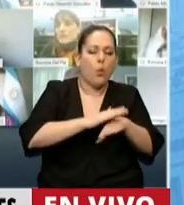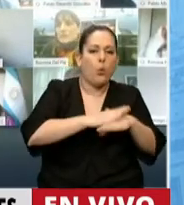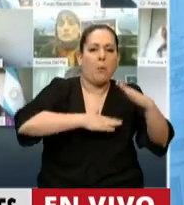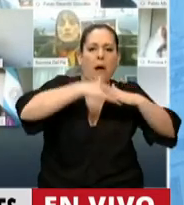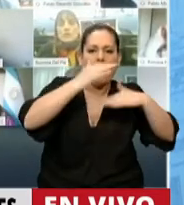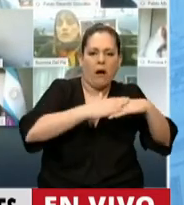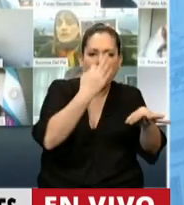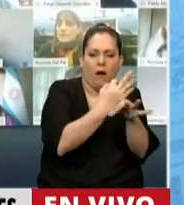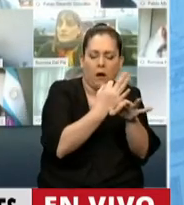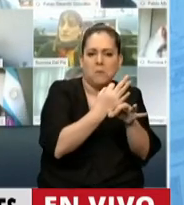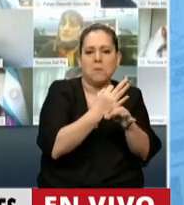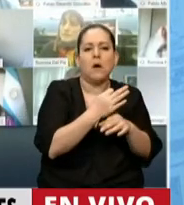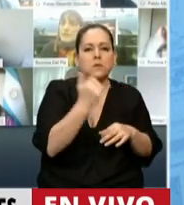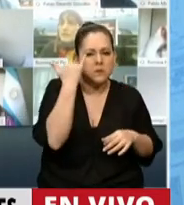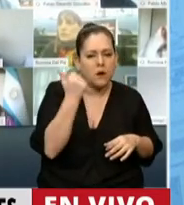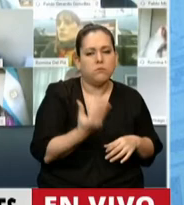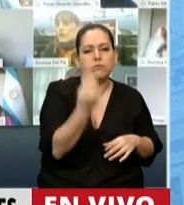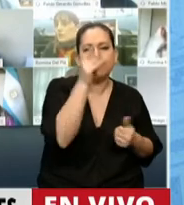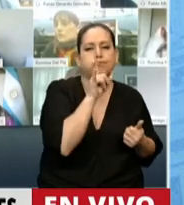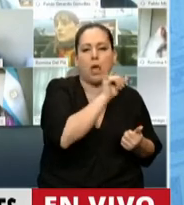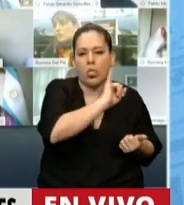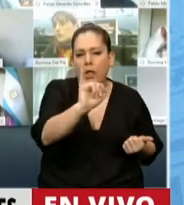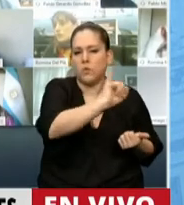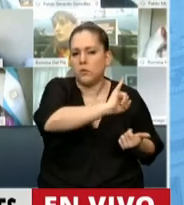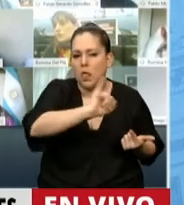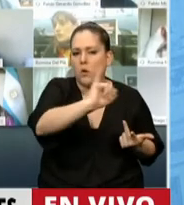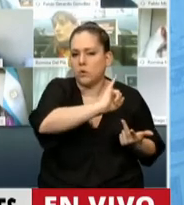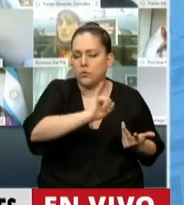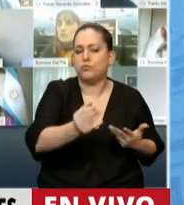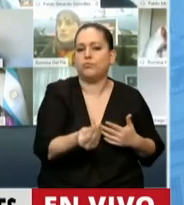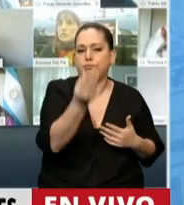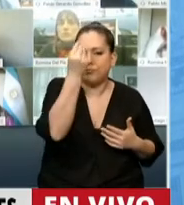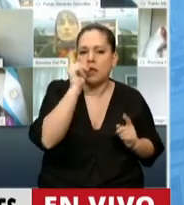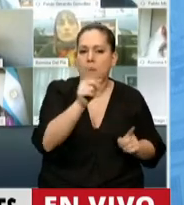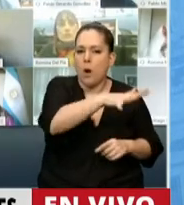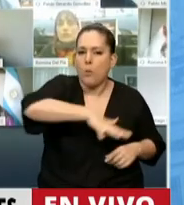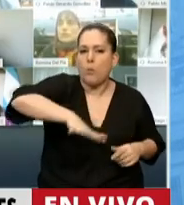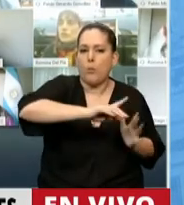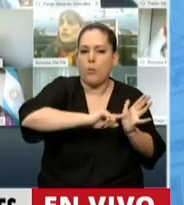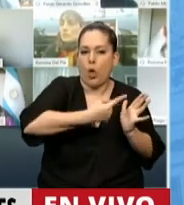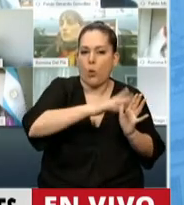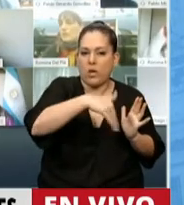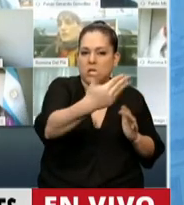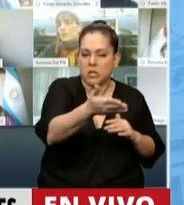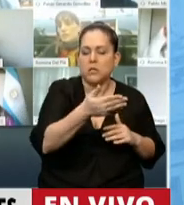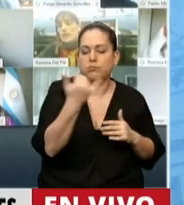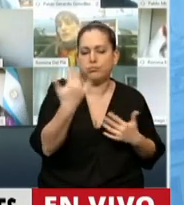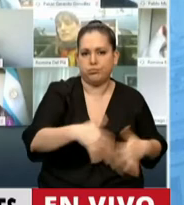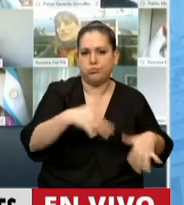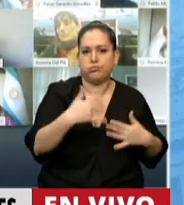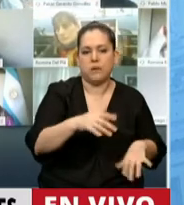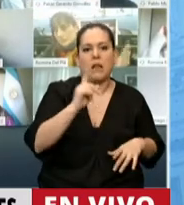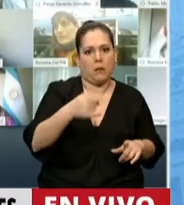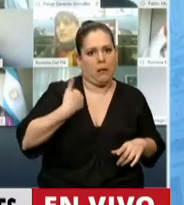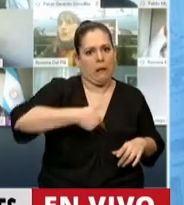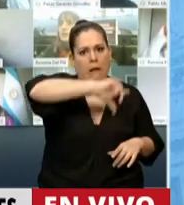se venía denunciando no sólo en la escuela 49 y no sólo en Moreno, sino en toda la provincia de Buenos Aires, y me atrevo a decir en todo